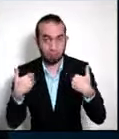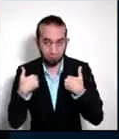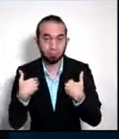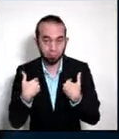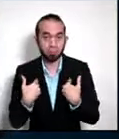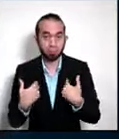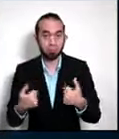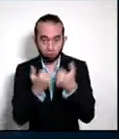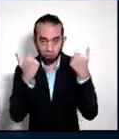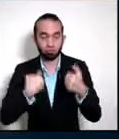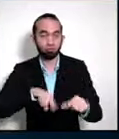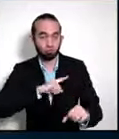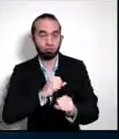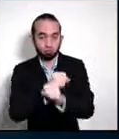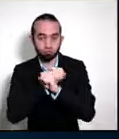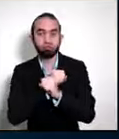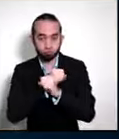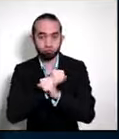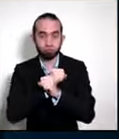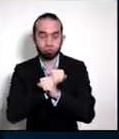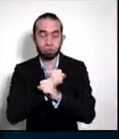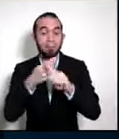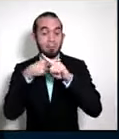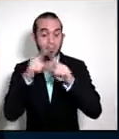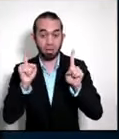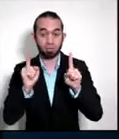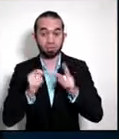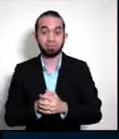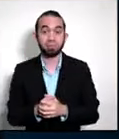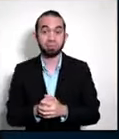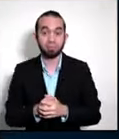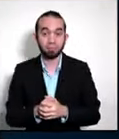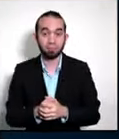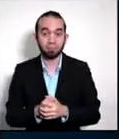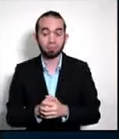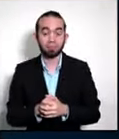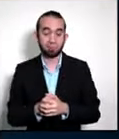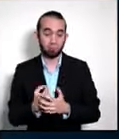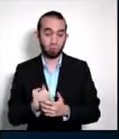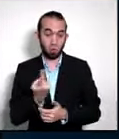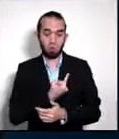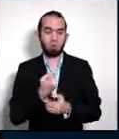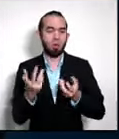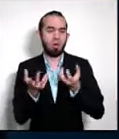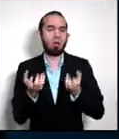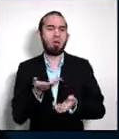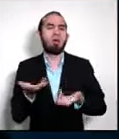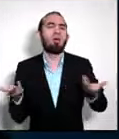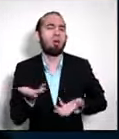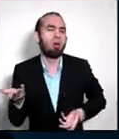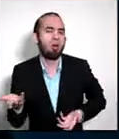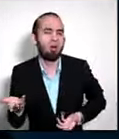estamos convencidos de ello pero nosotros lo que queremos es